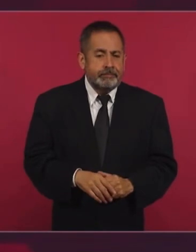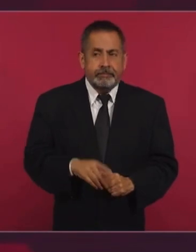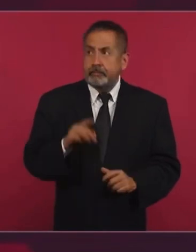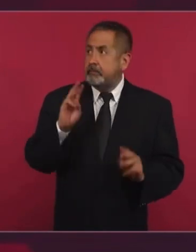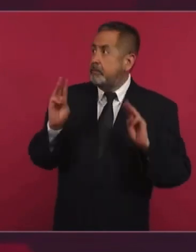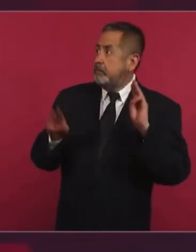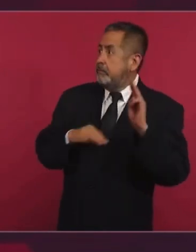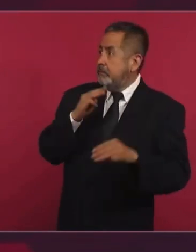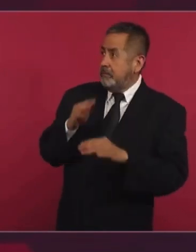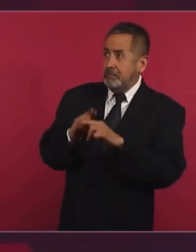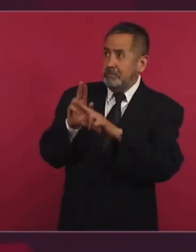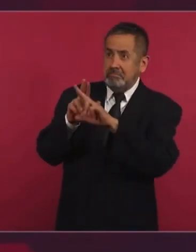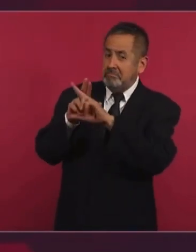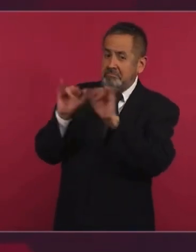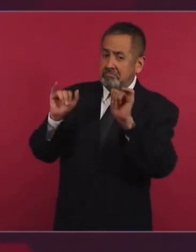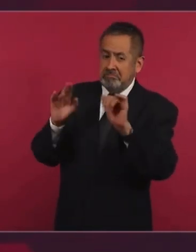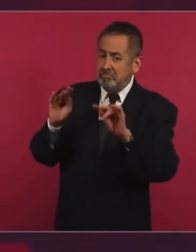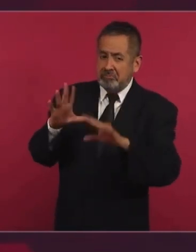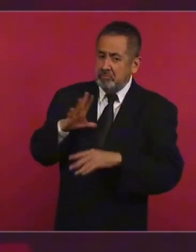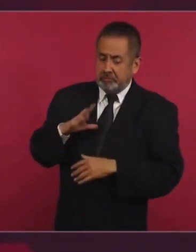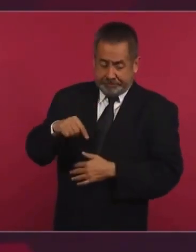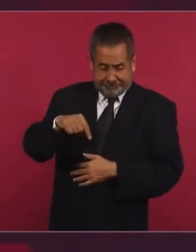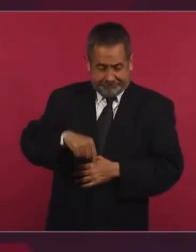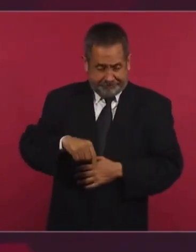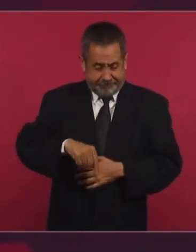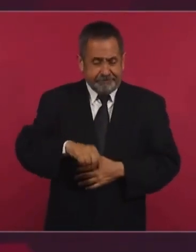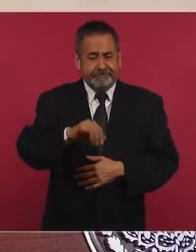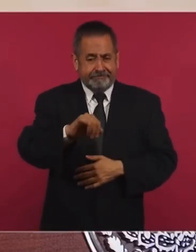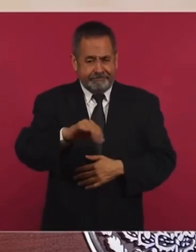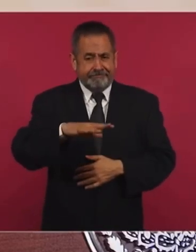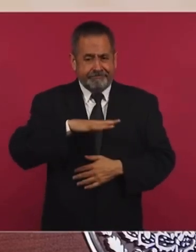mundo hay 120